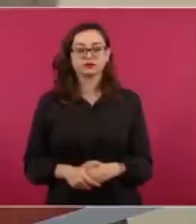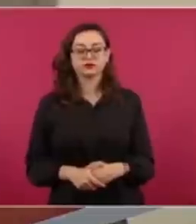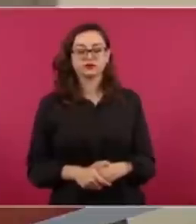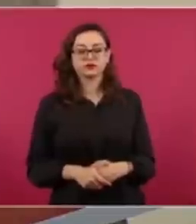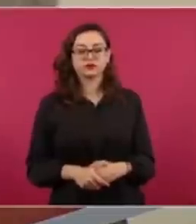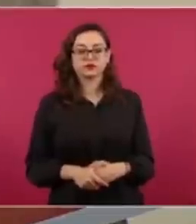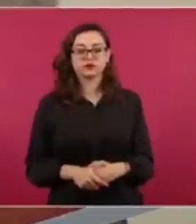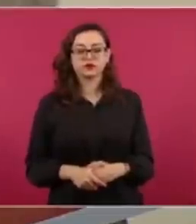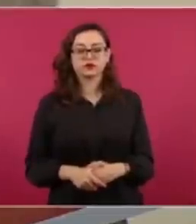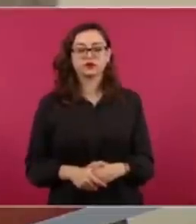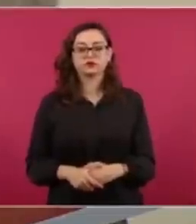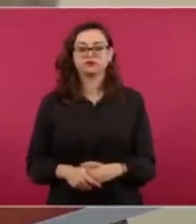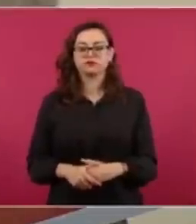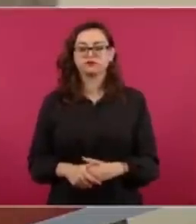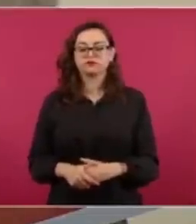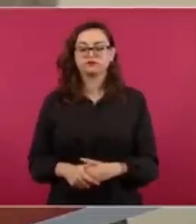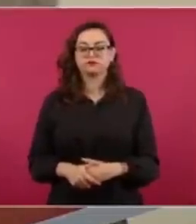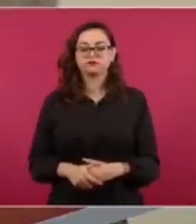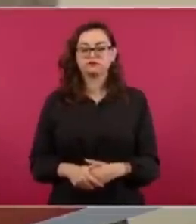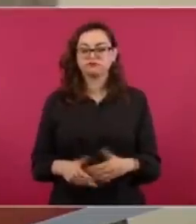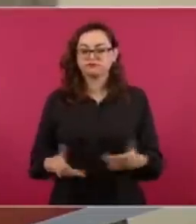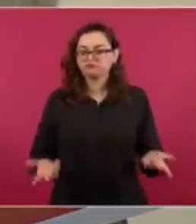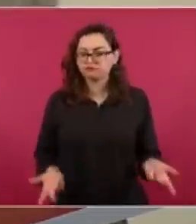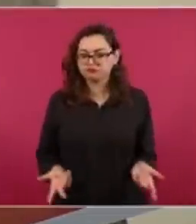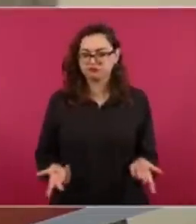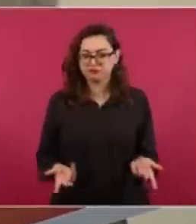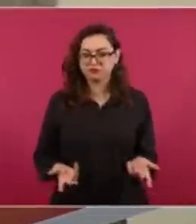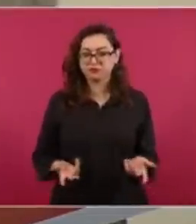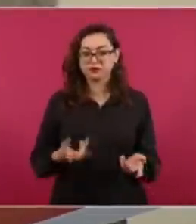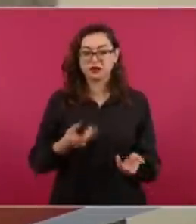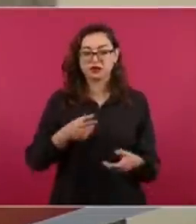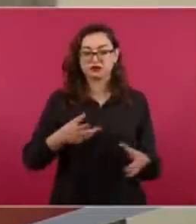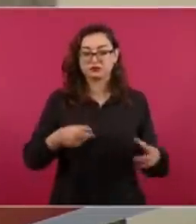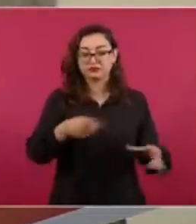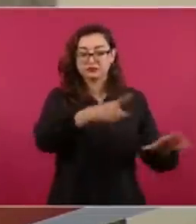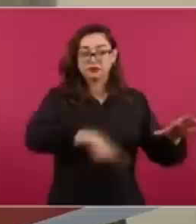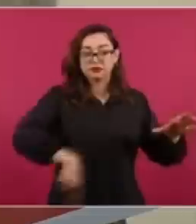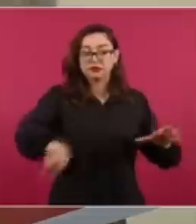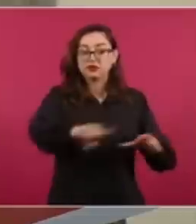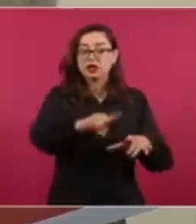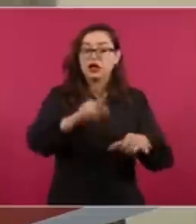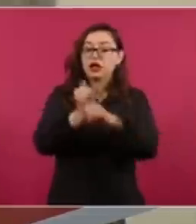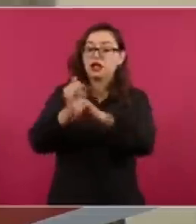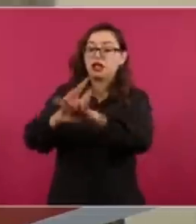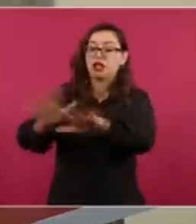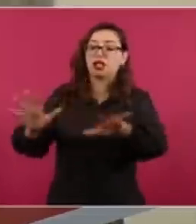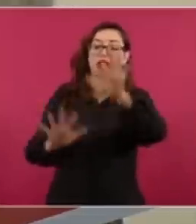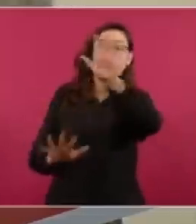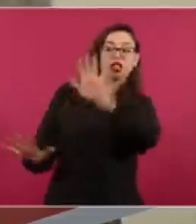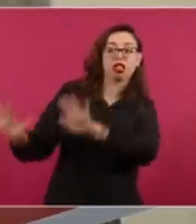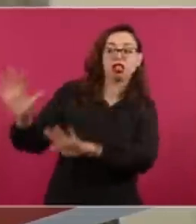Que nadie se confunda o se haga el que no sabe,